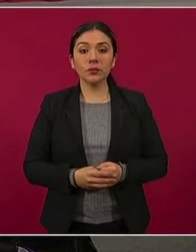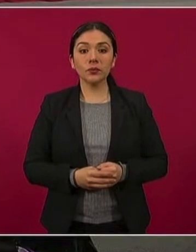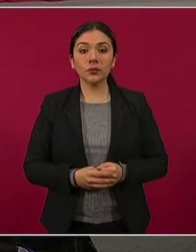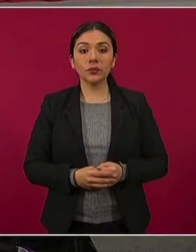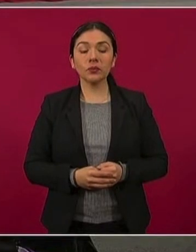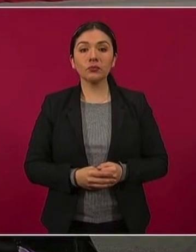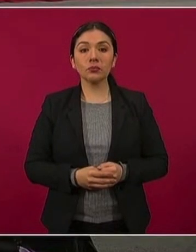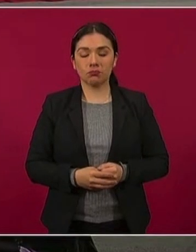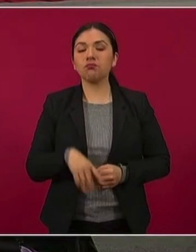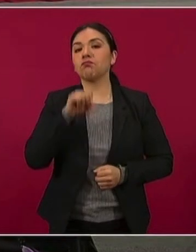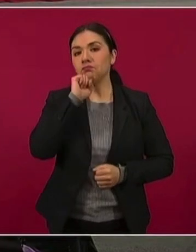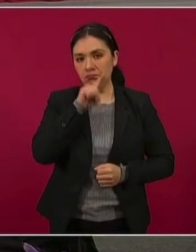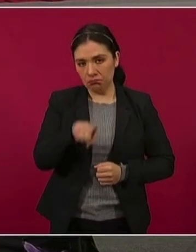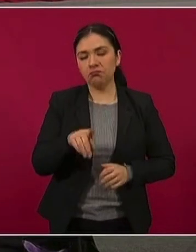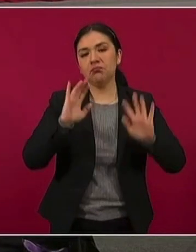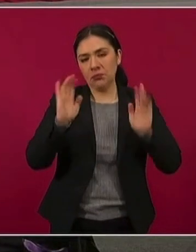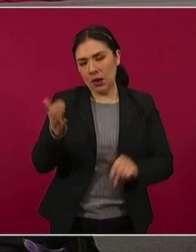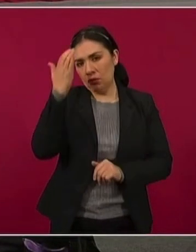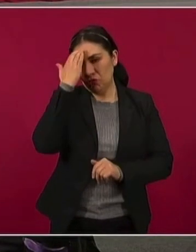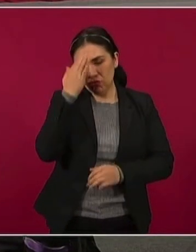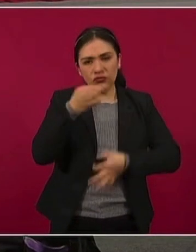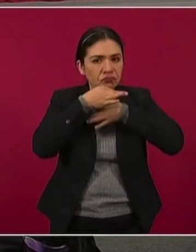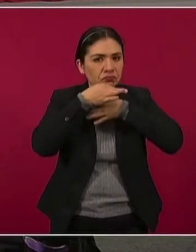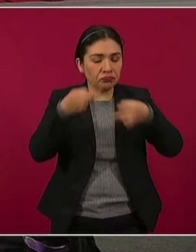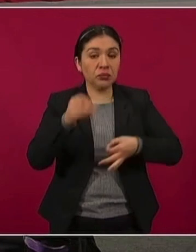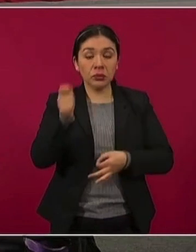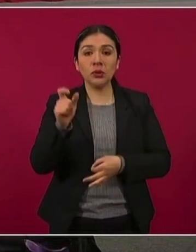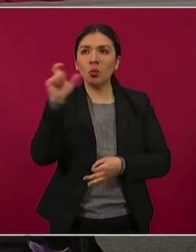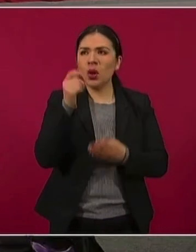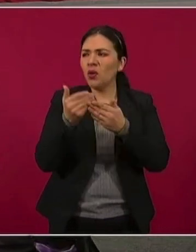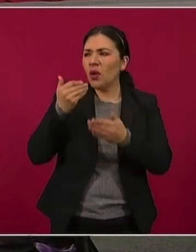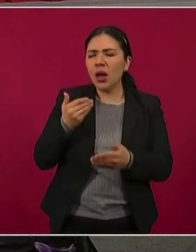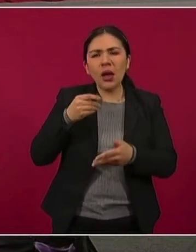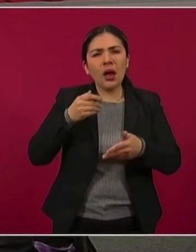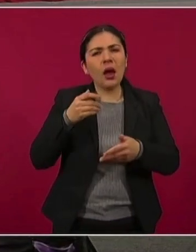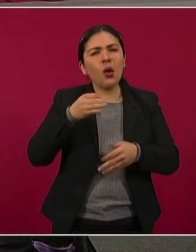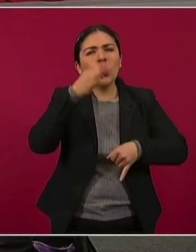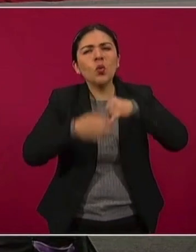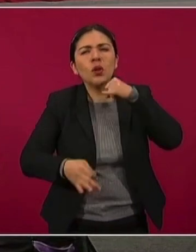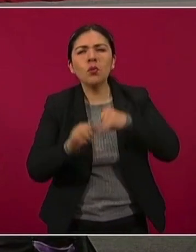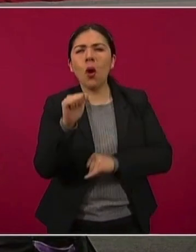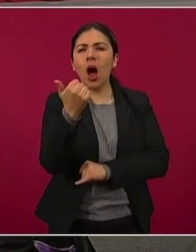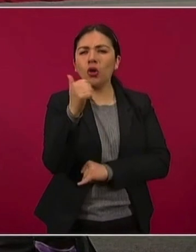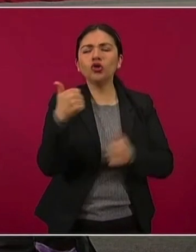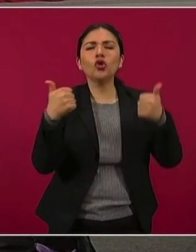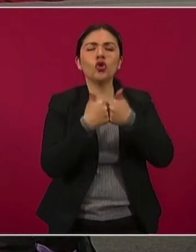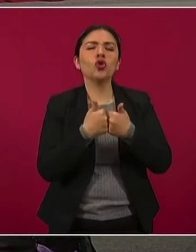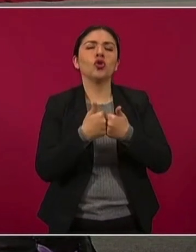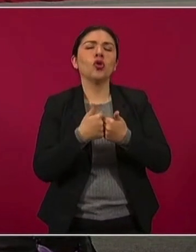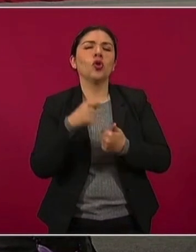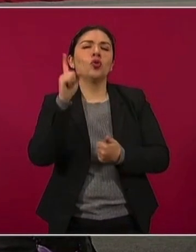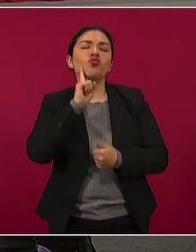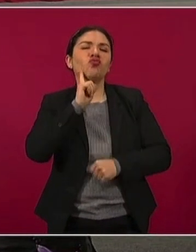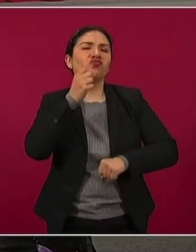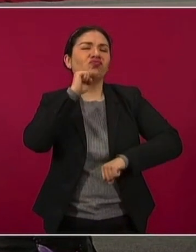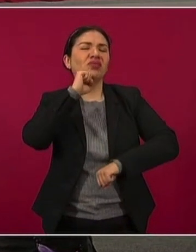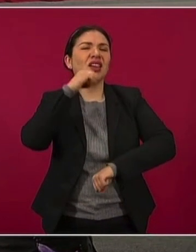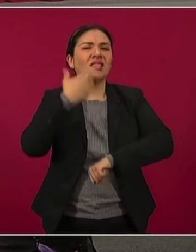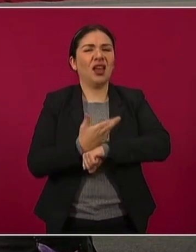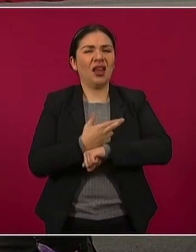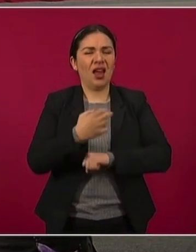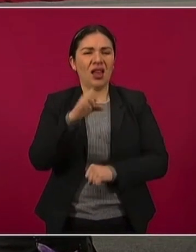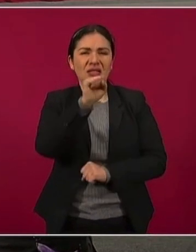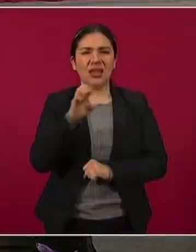También, como se sabe y hemos informado desde finales de agosto, junto con la Secretaría de Educación Pública monitoreamos las